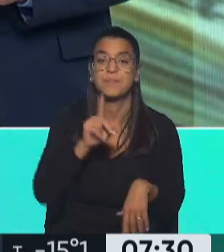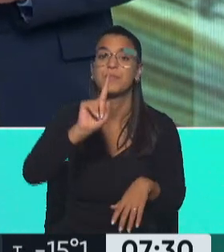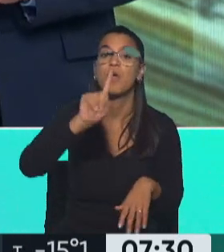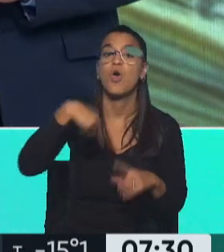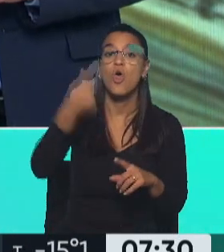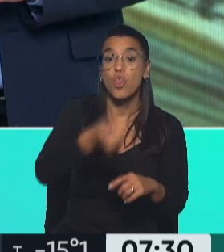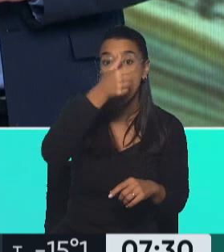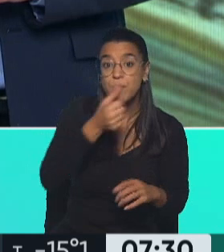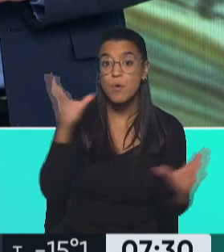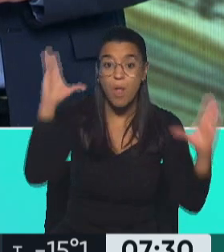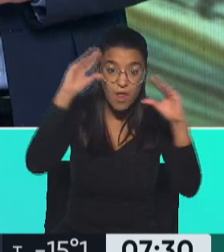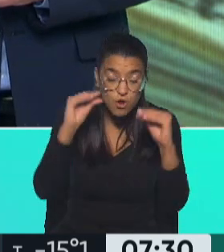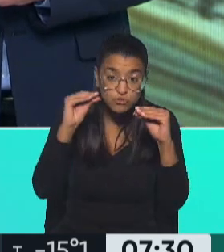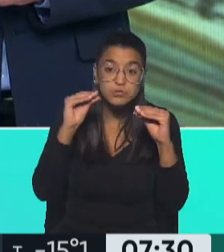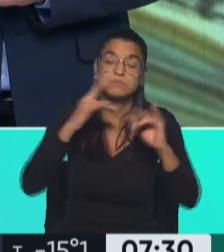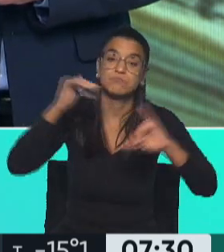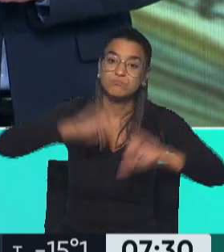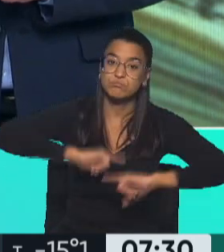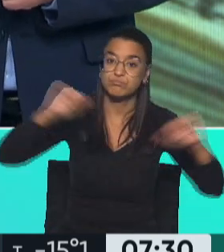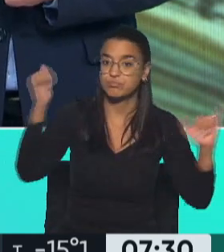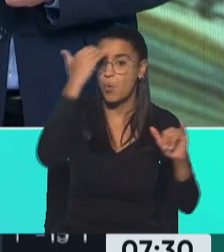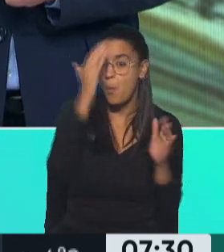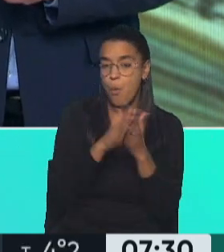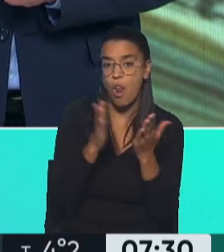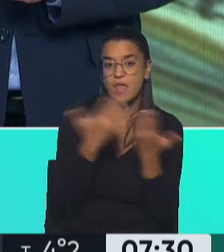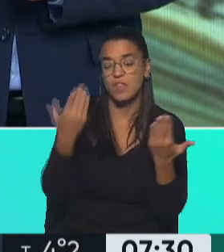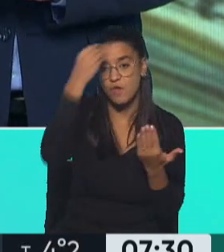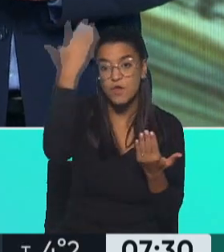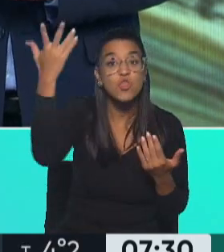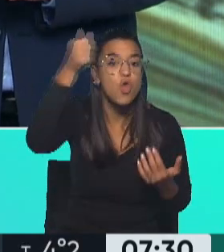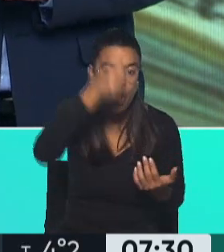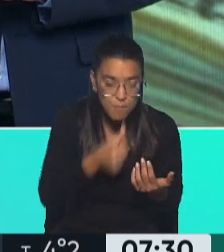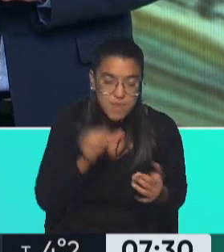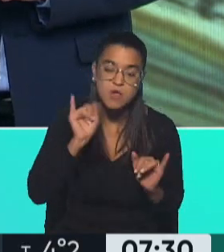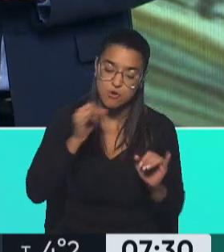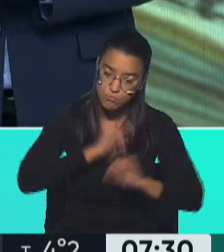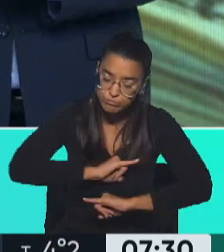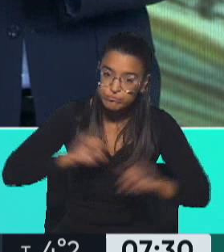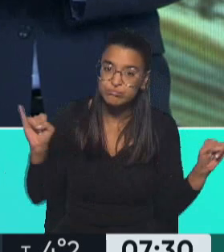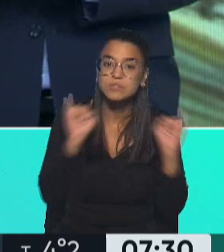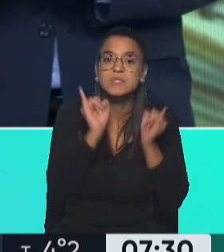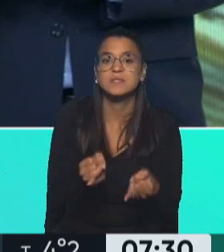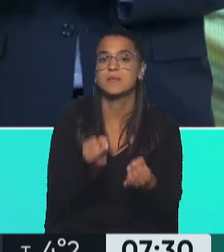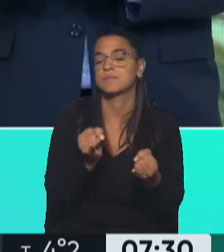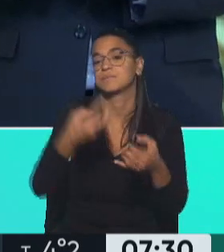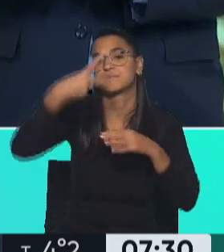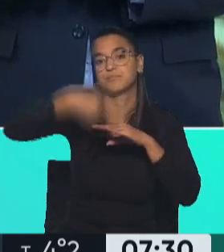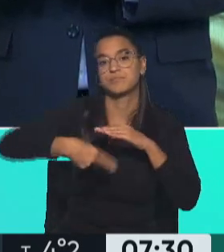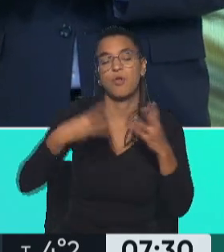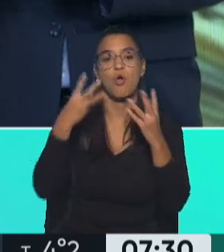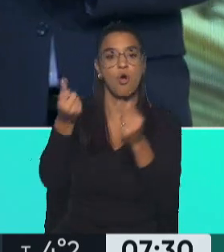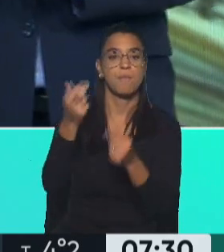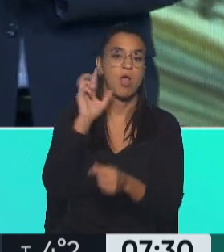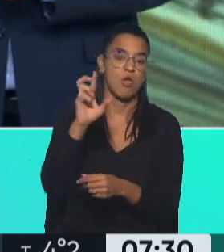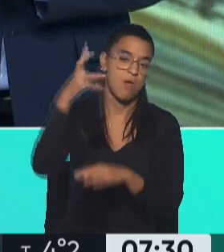domingo a la noche salió en el boletín oficial, sí, el domingo salió publicada, la restricción para la compra de